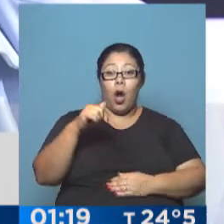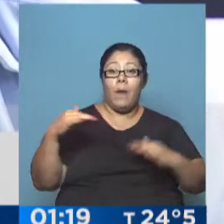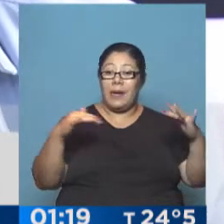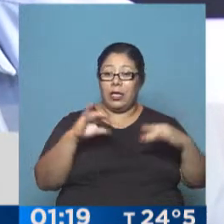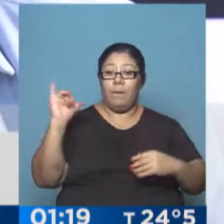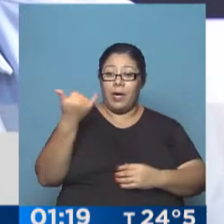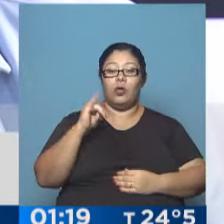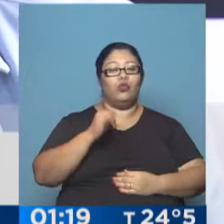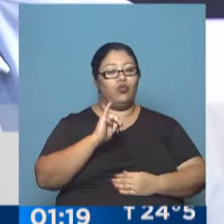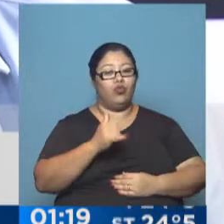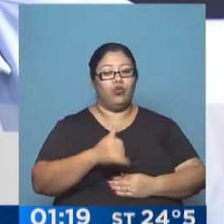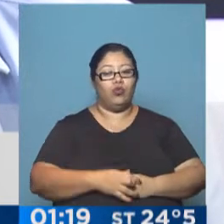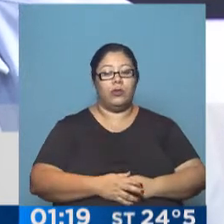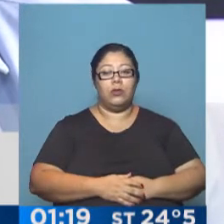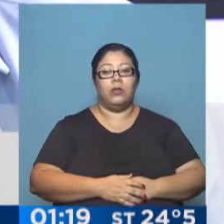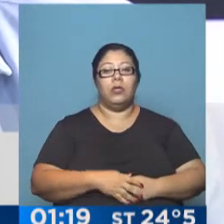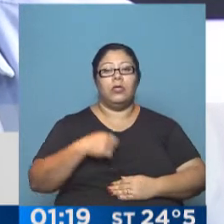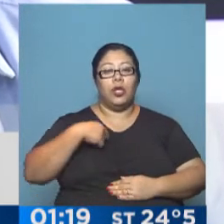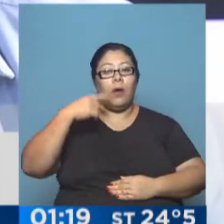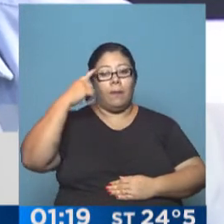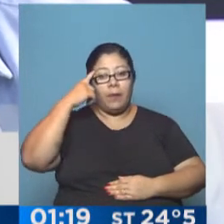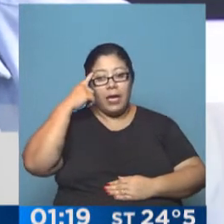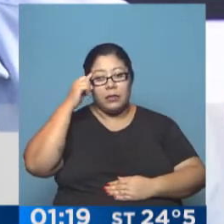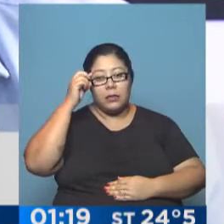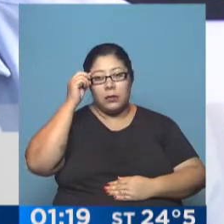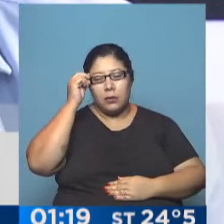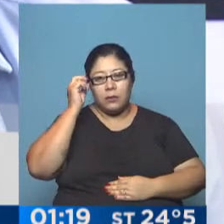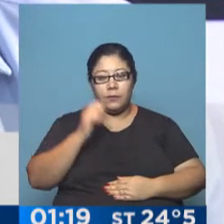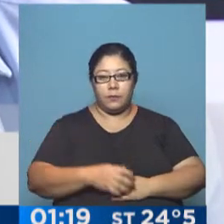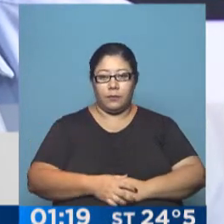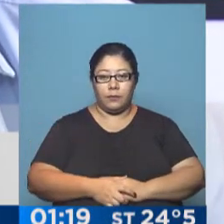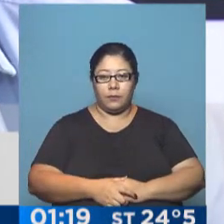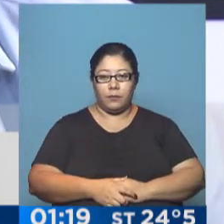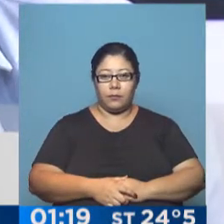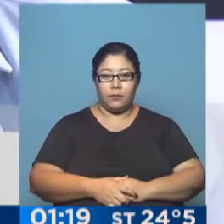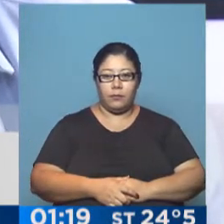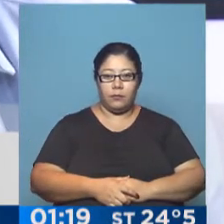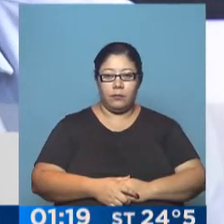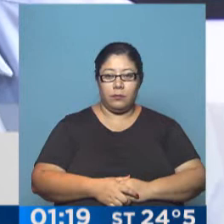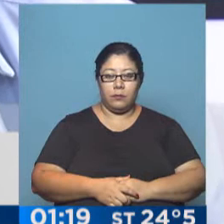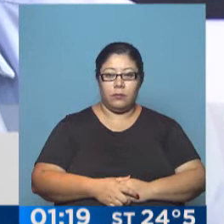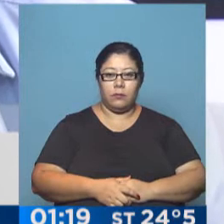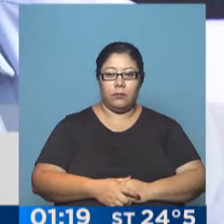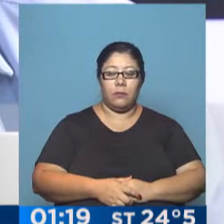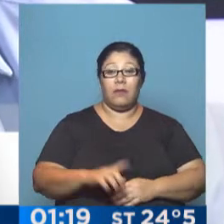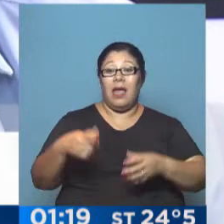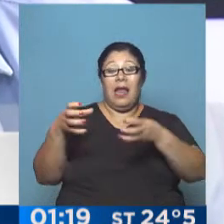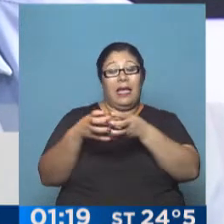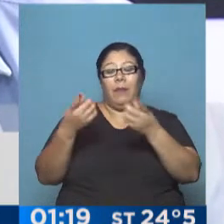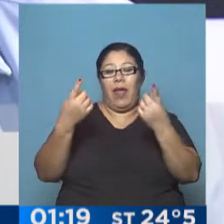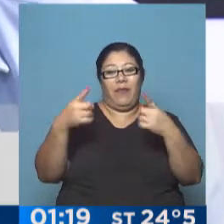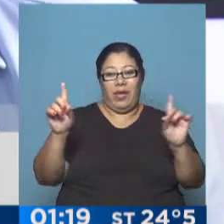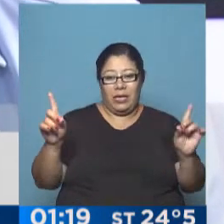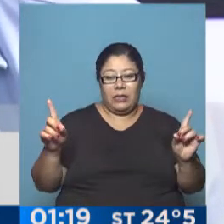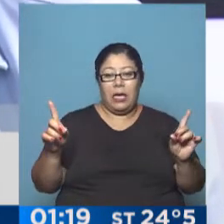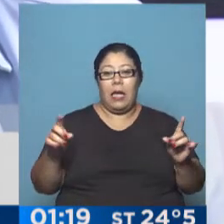creo que hemos tenido contra el Puebla acá, más allá de que el rival era distinto. Creo que